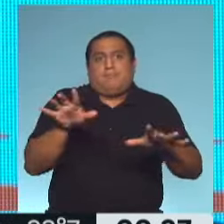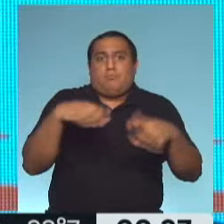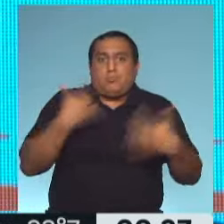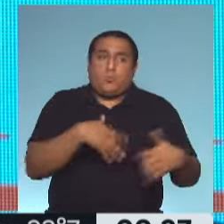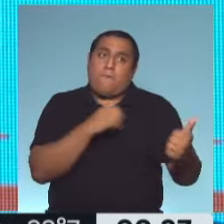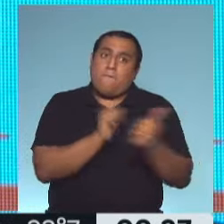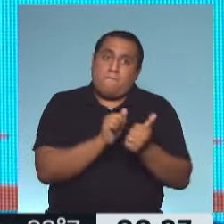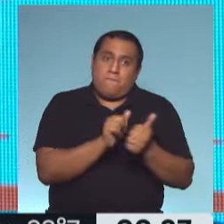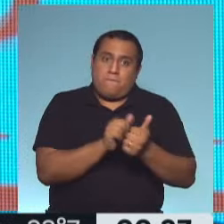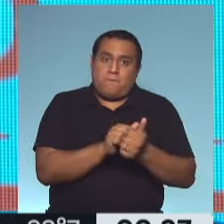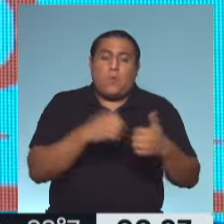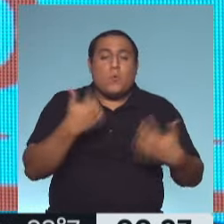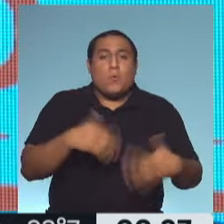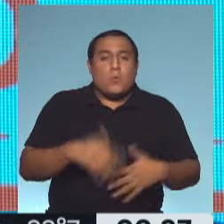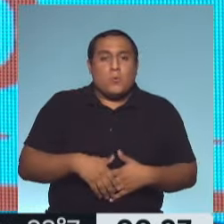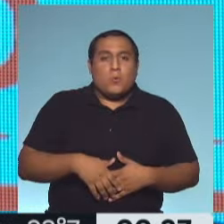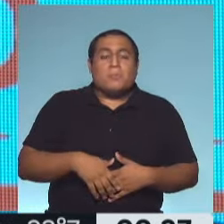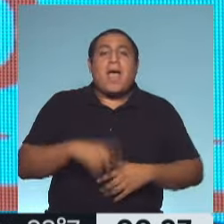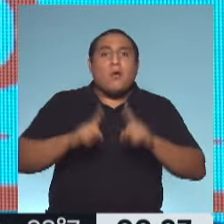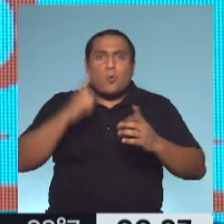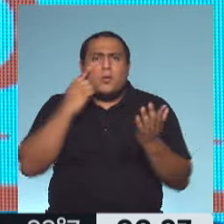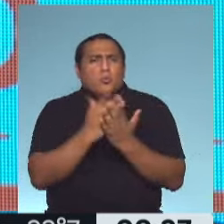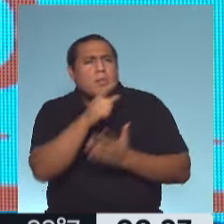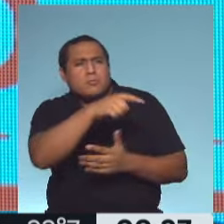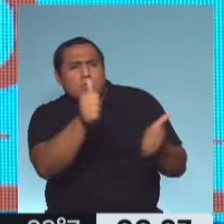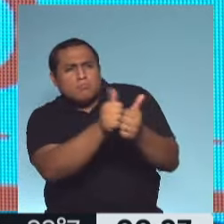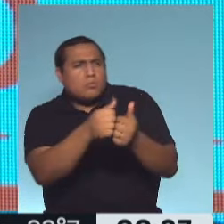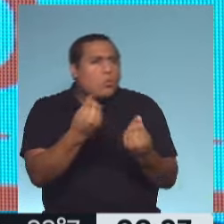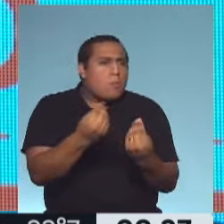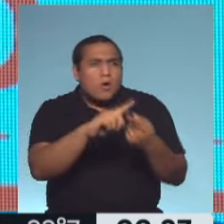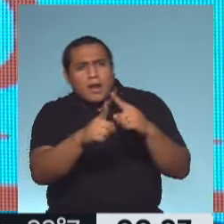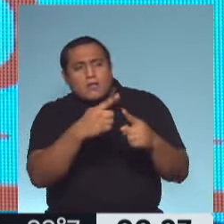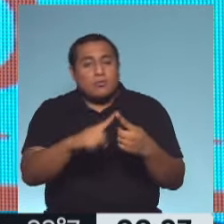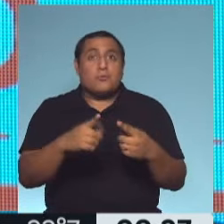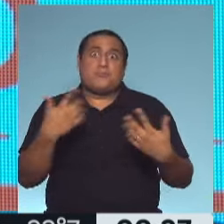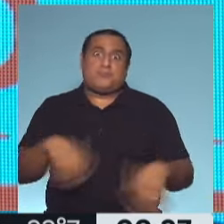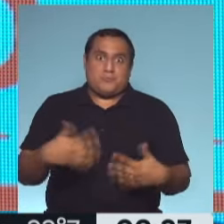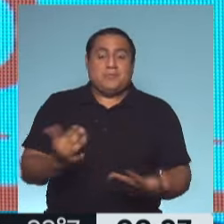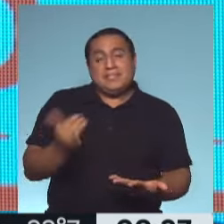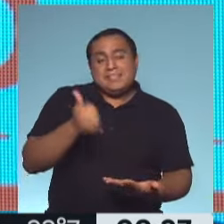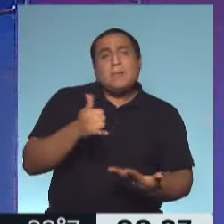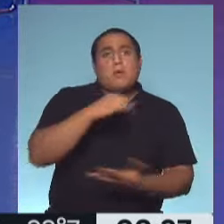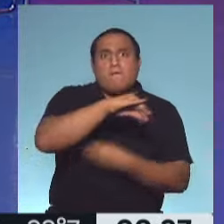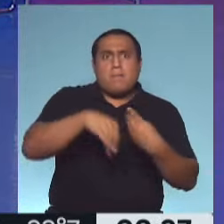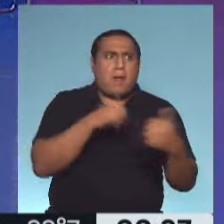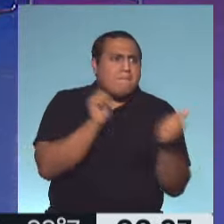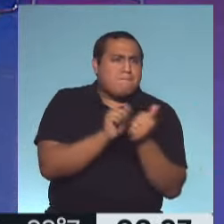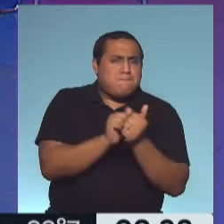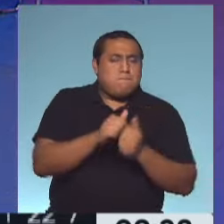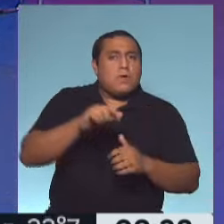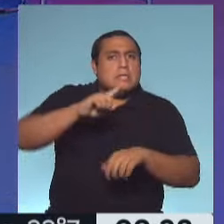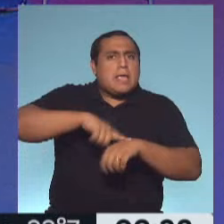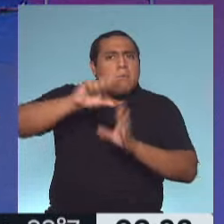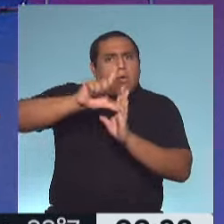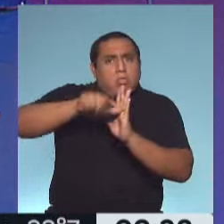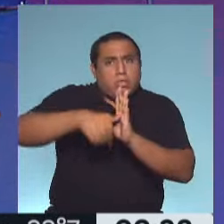de estudio. De hecho, es un caso de estudio. En un círculo familiar, en un ámbito estricto durante mucho tiempo, suceden muchas cosas.